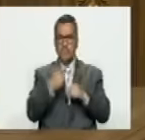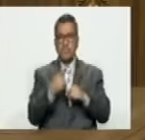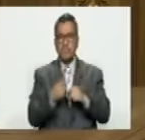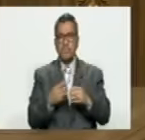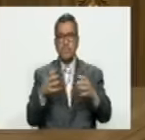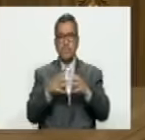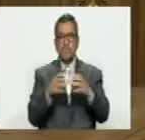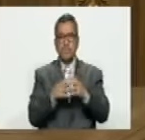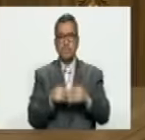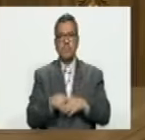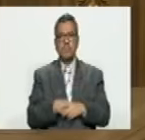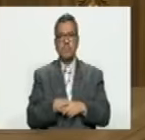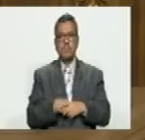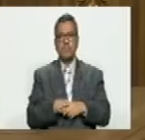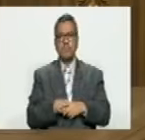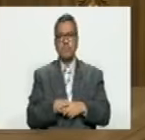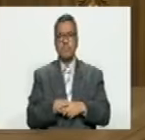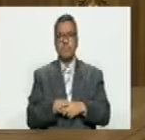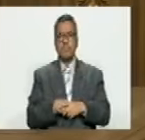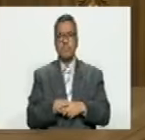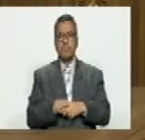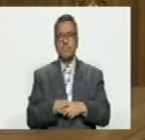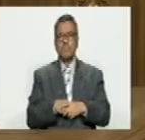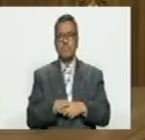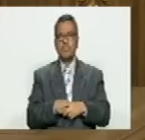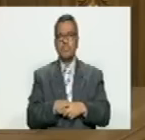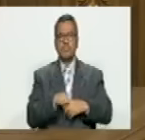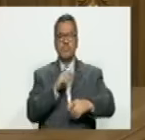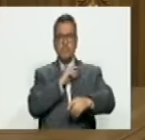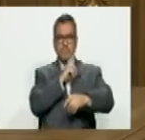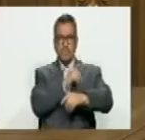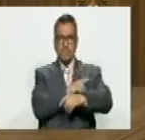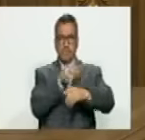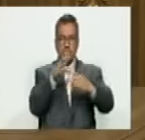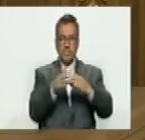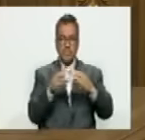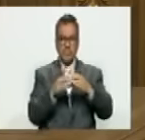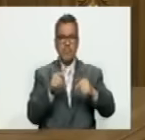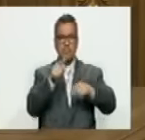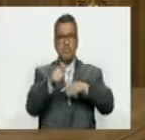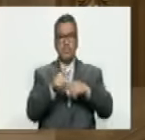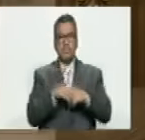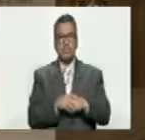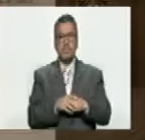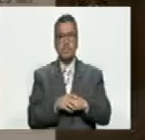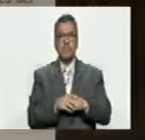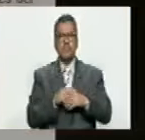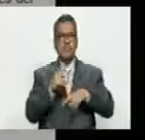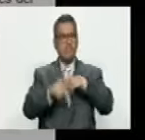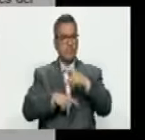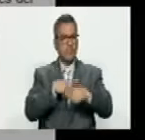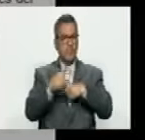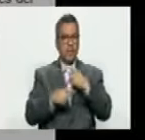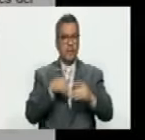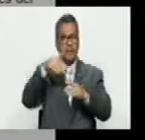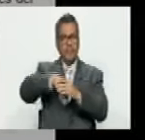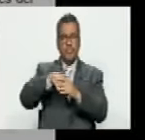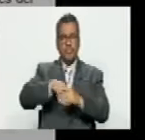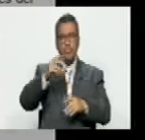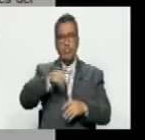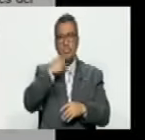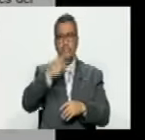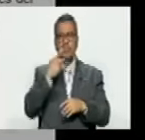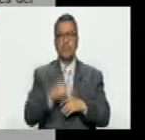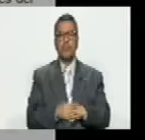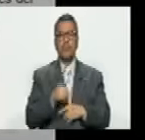consorcio para los estudios se llama consorcio para fortalecimiento de los procesos electorales y políticos